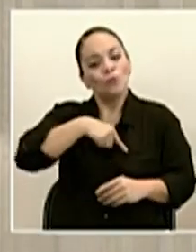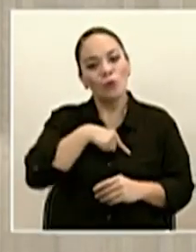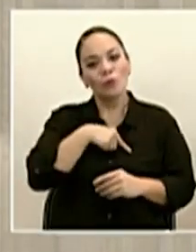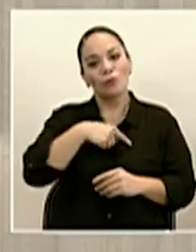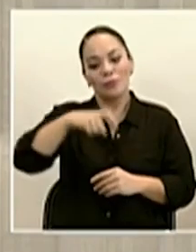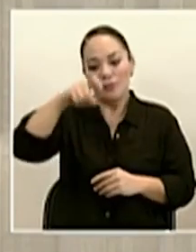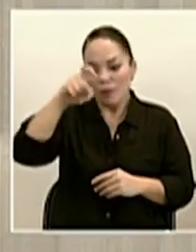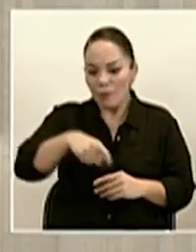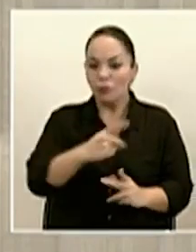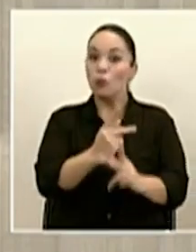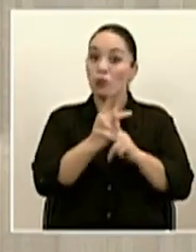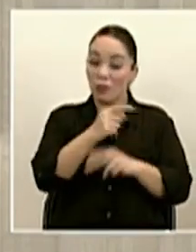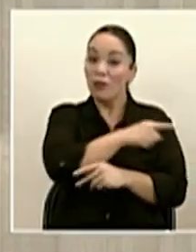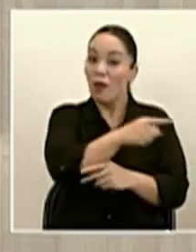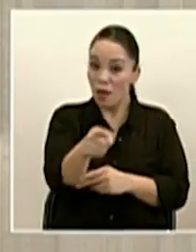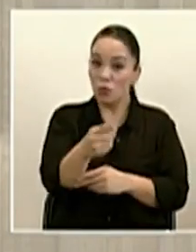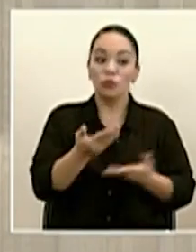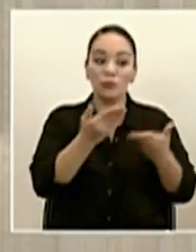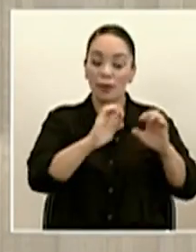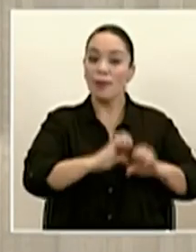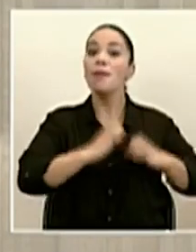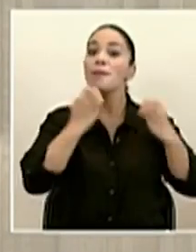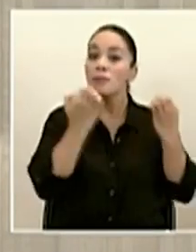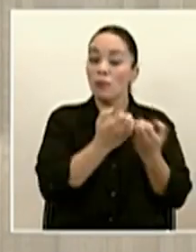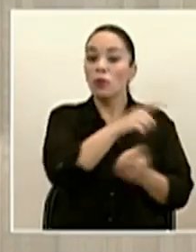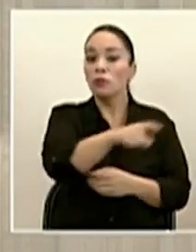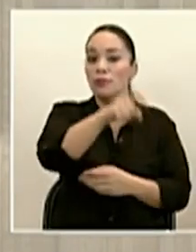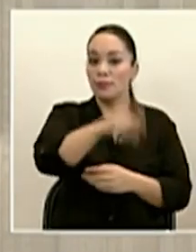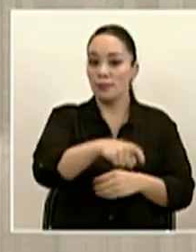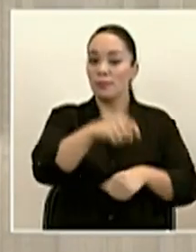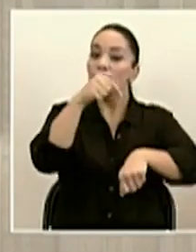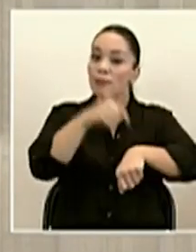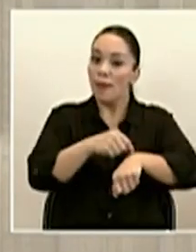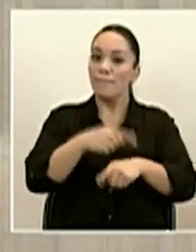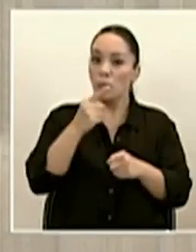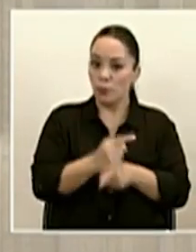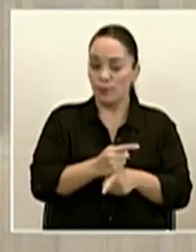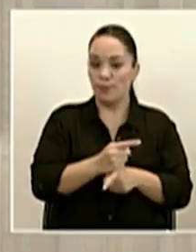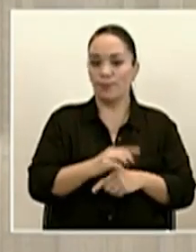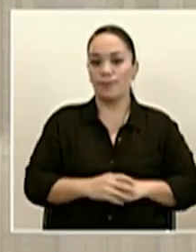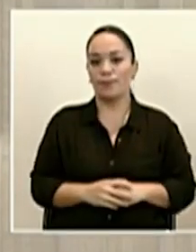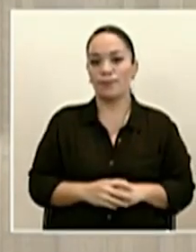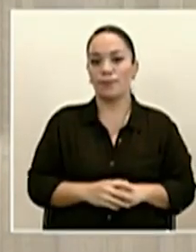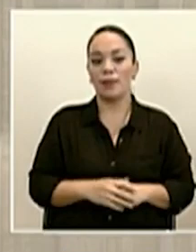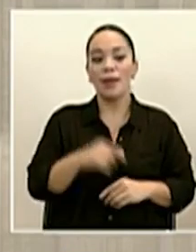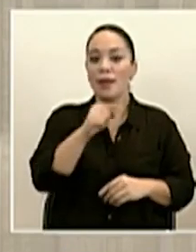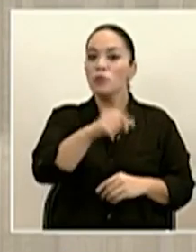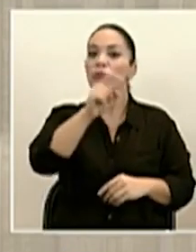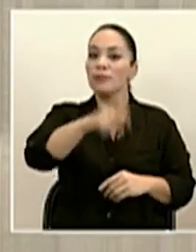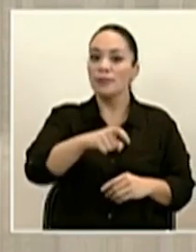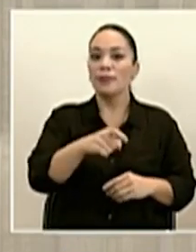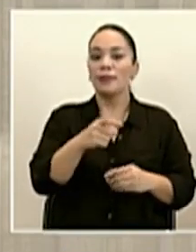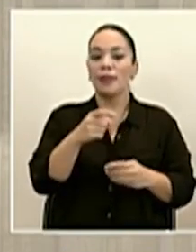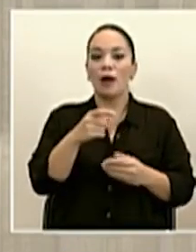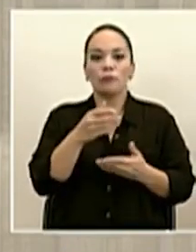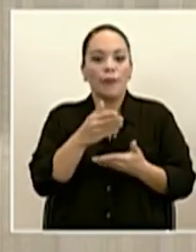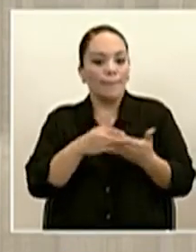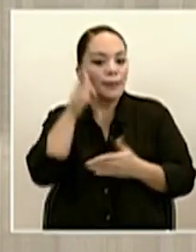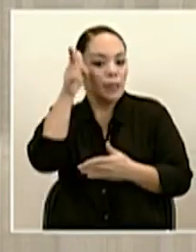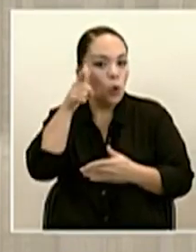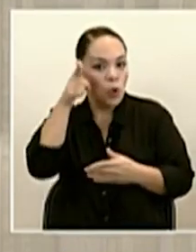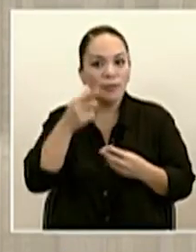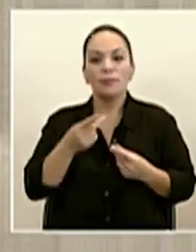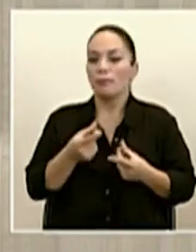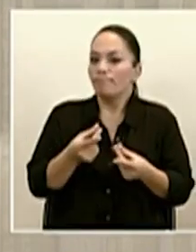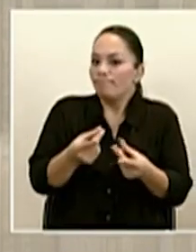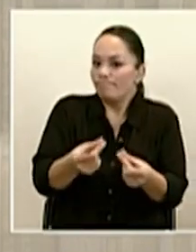protegerlos con el equipo que requieren en el tiempo que se requiere. Y eso requiere de esta logística extraordinaria